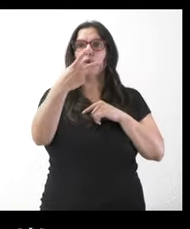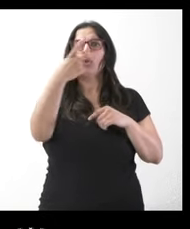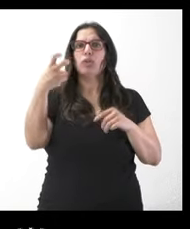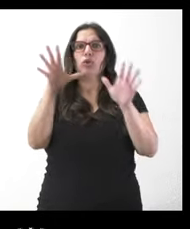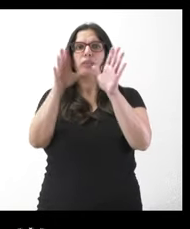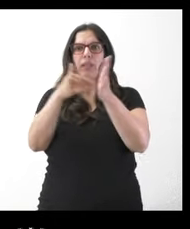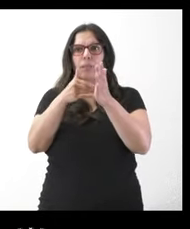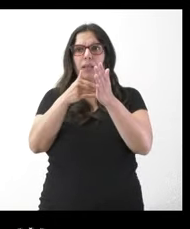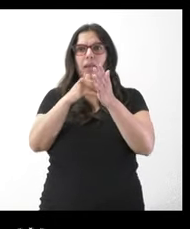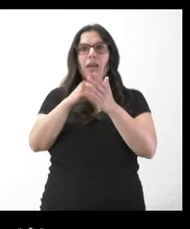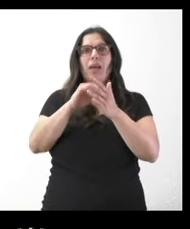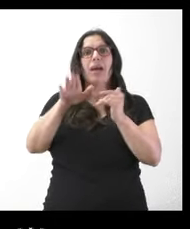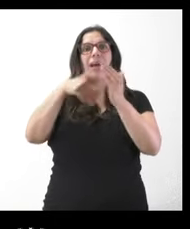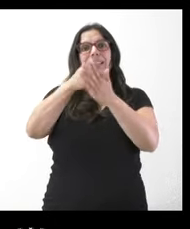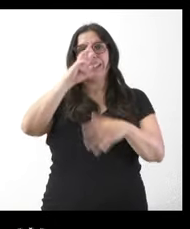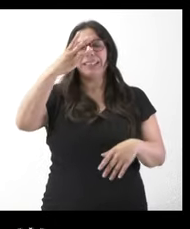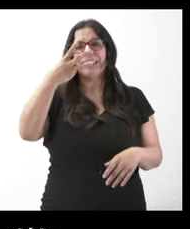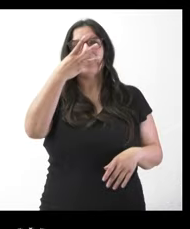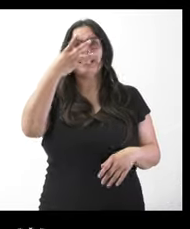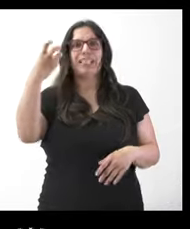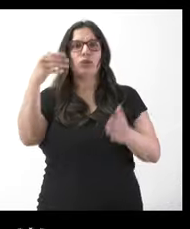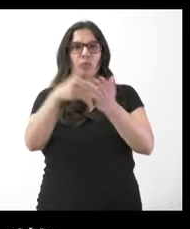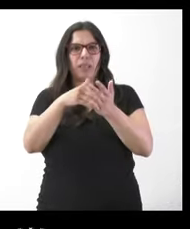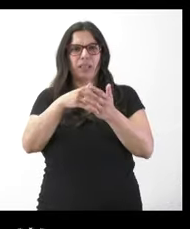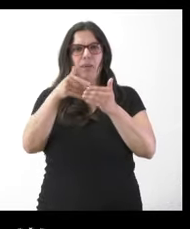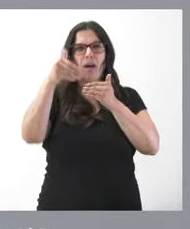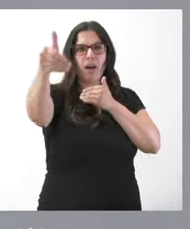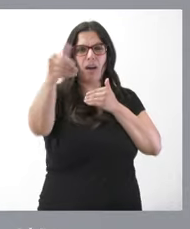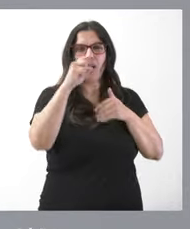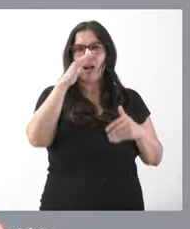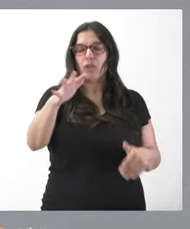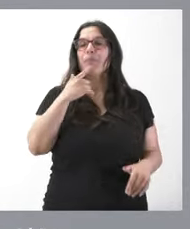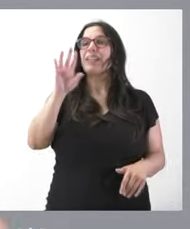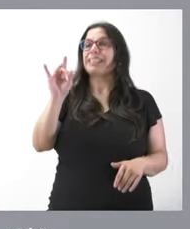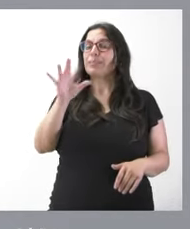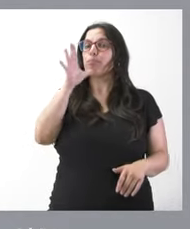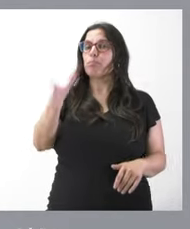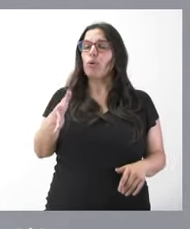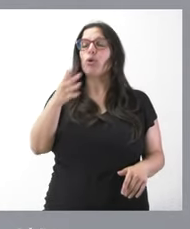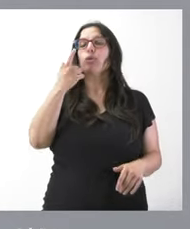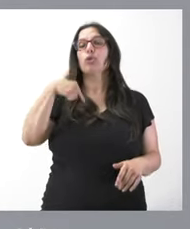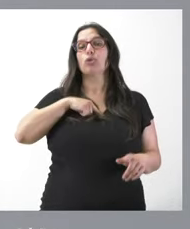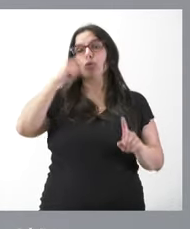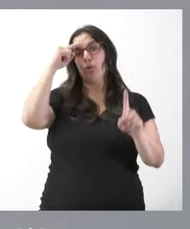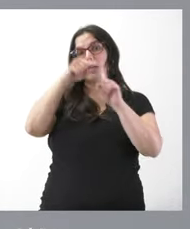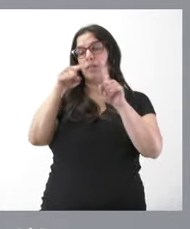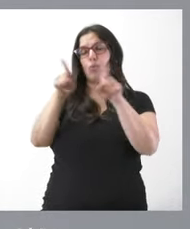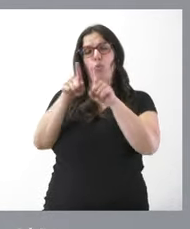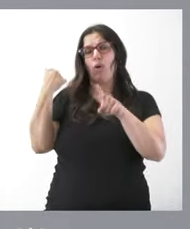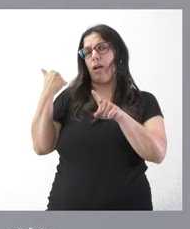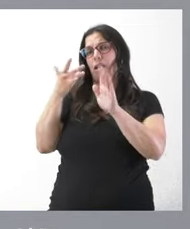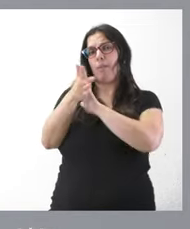.000 y hasta 300.000 en el 28 Sí porque la idea que tenemos y así lo ha manifestado la